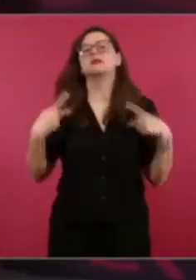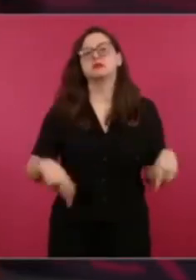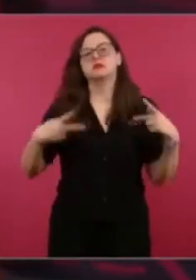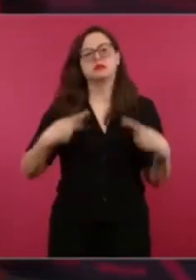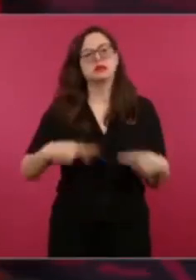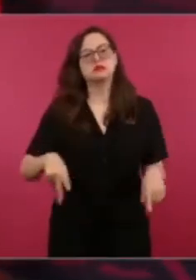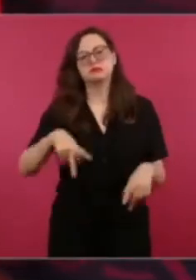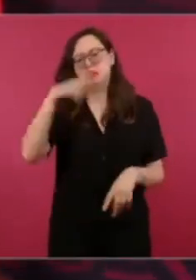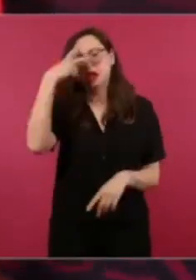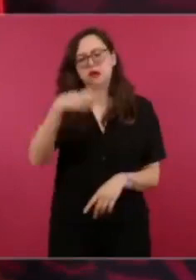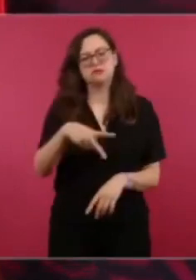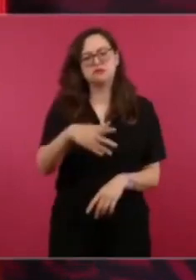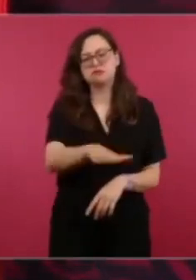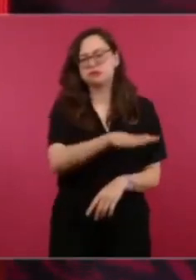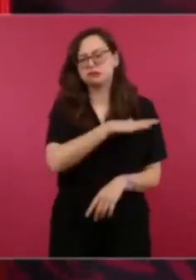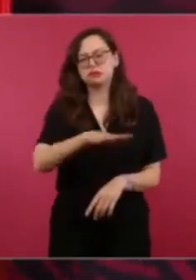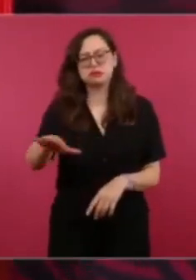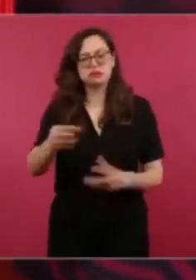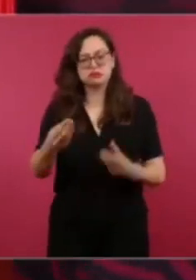mexicanos.